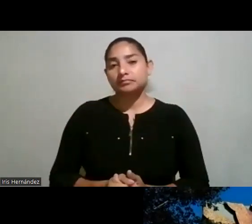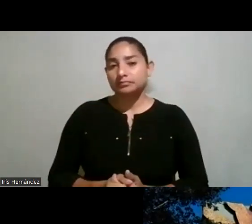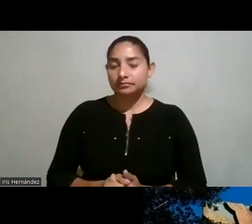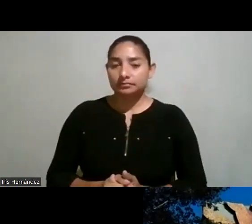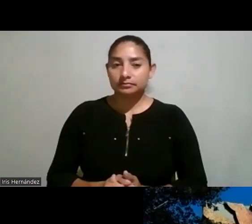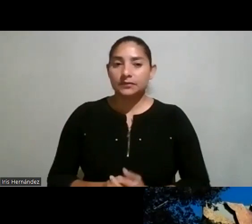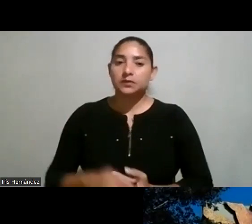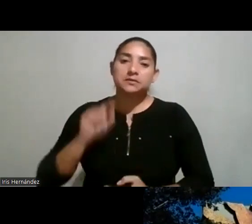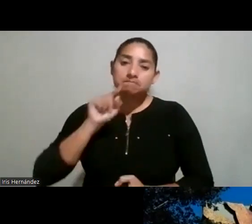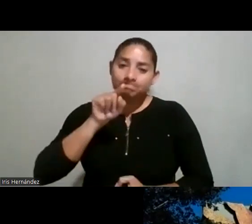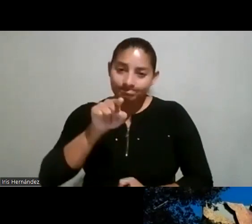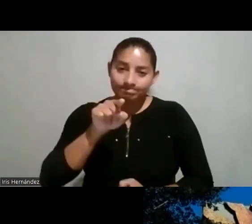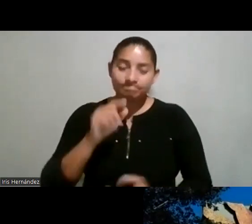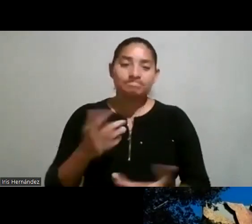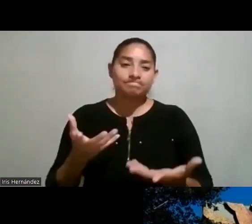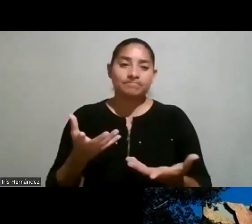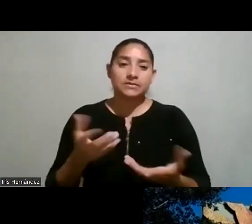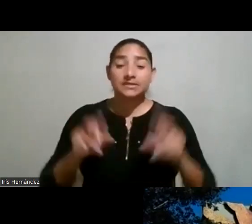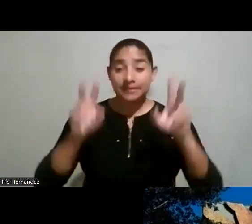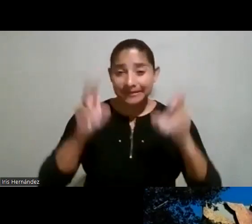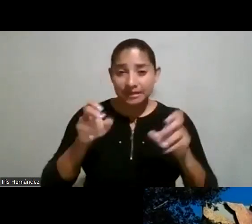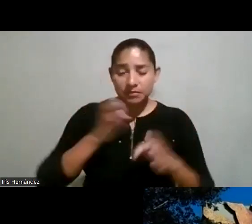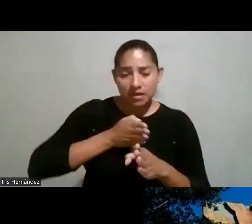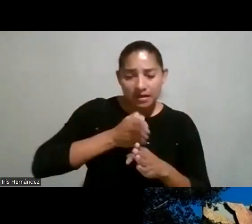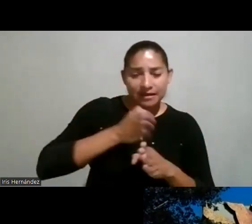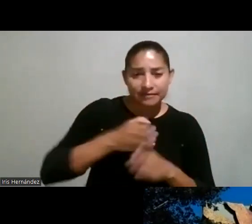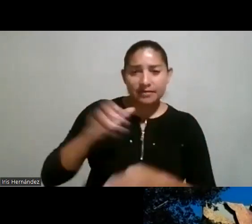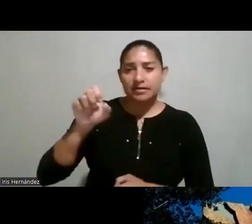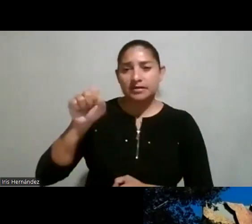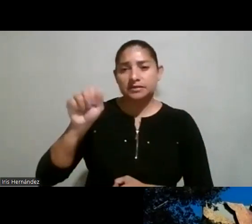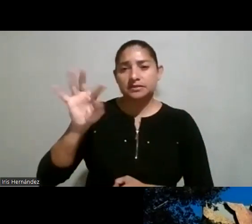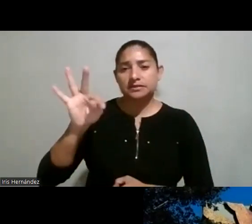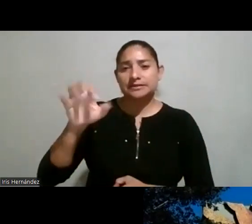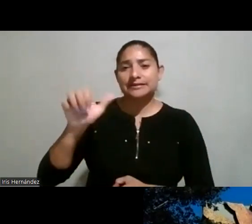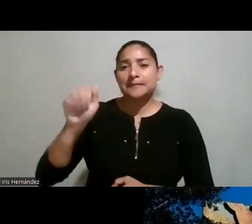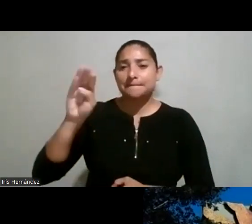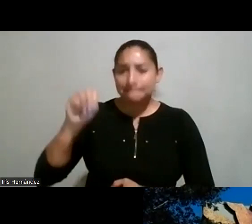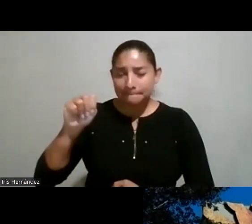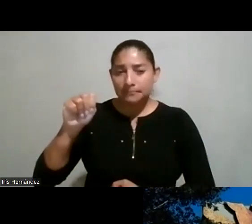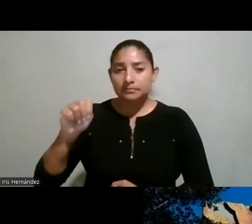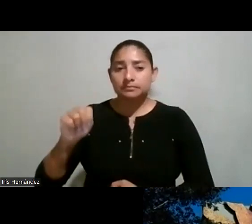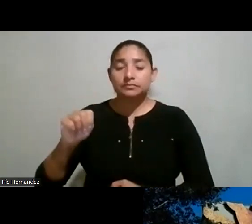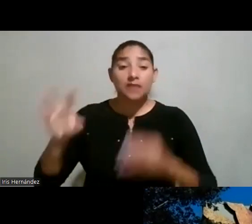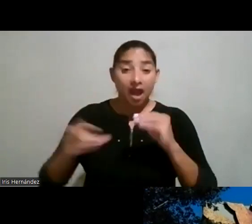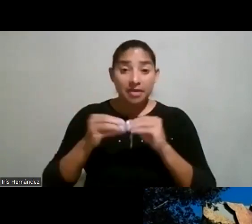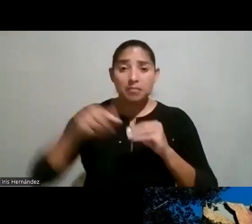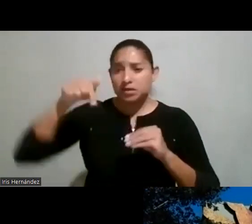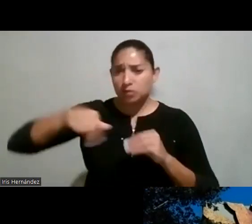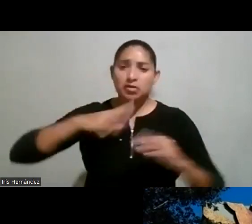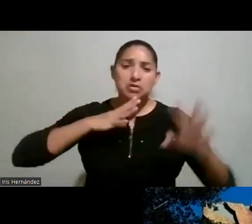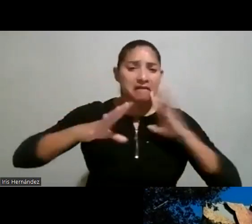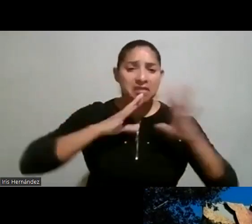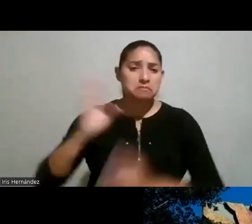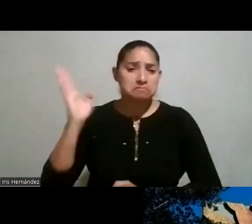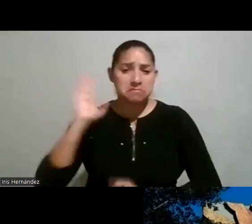sentido en este tema de carreras estén comentarles lo siguiente además de lo que hemos hablado de